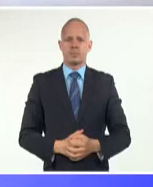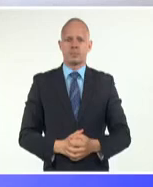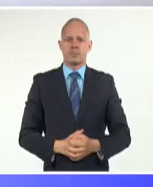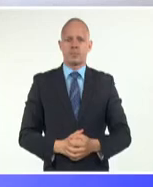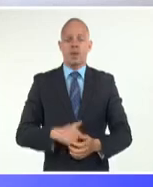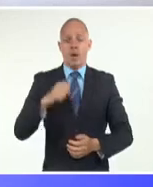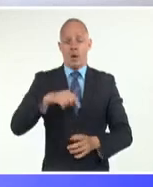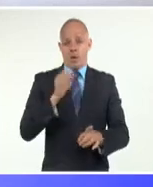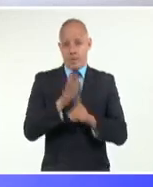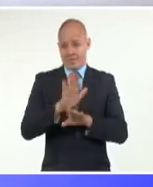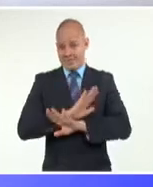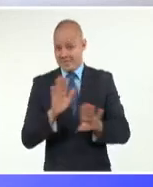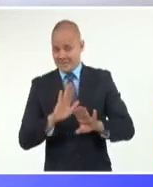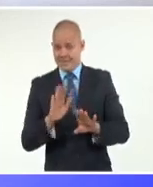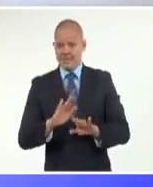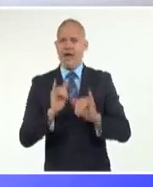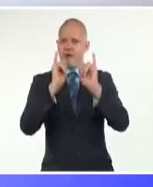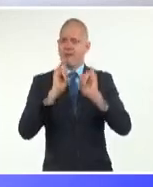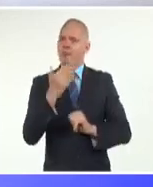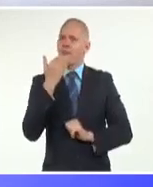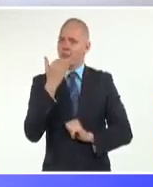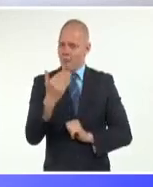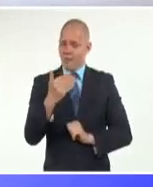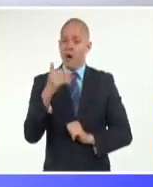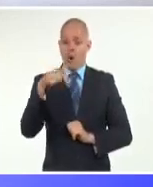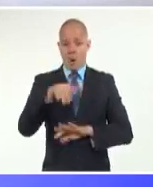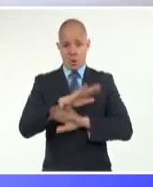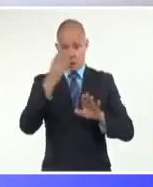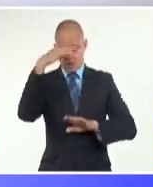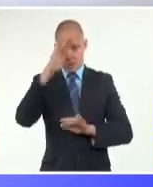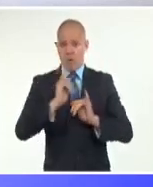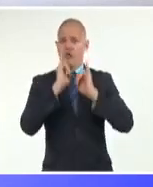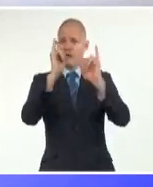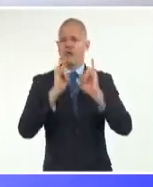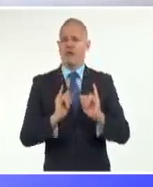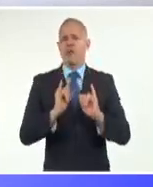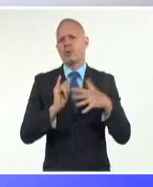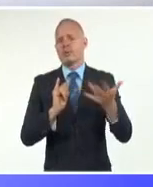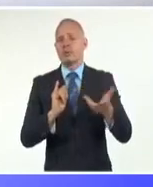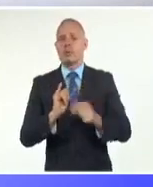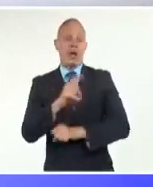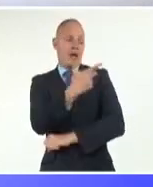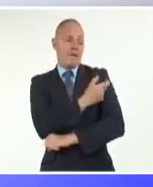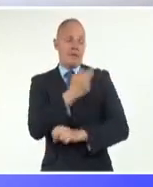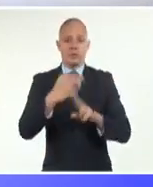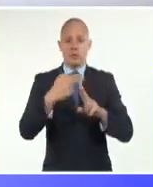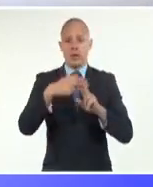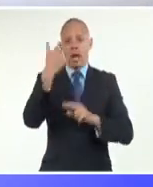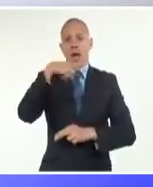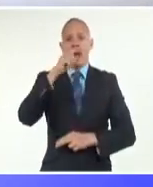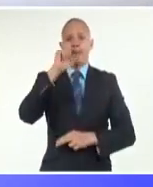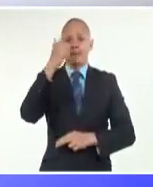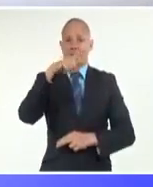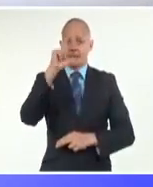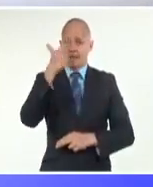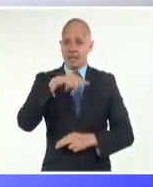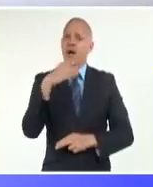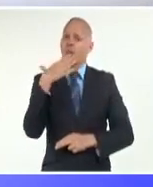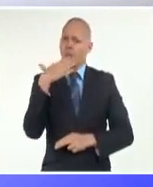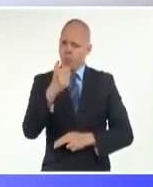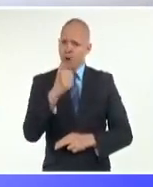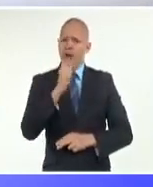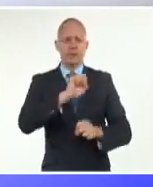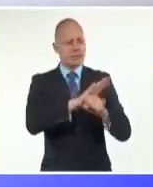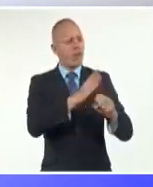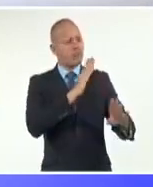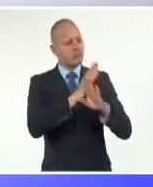Mensa alegría, Cuba anuncia al mundo esta noche la eficacia del candidato vacunal Abdala frente a la COVID-19 que resultó ser, luego